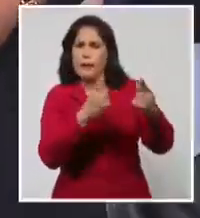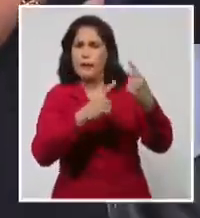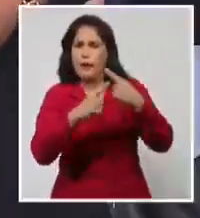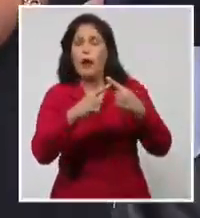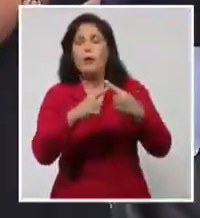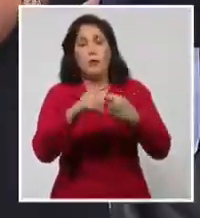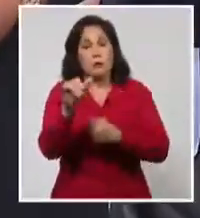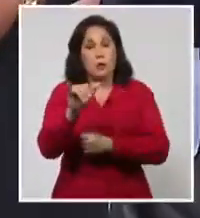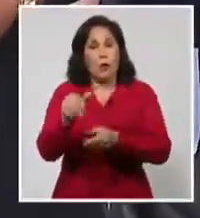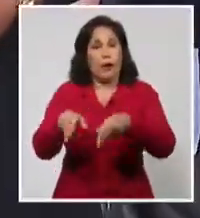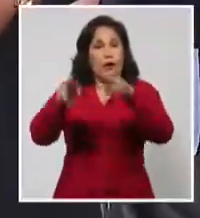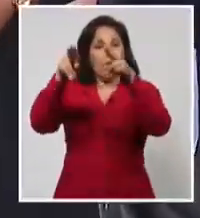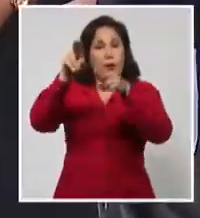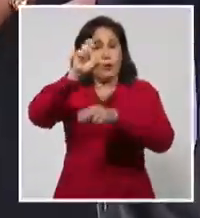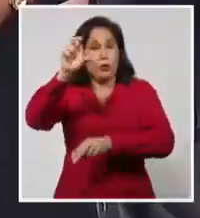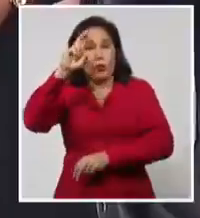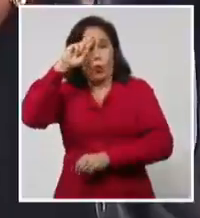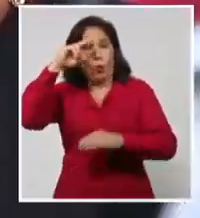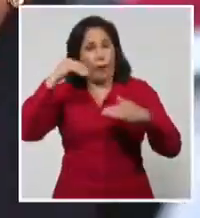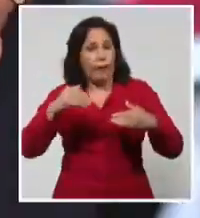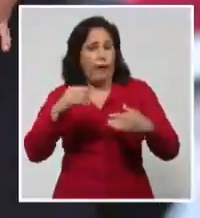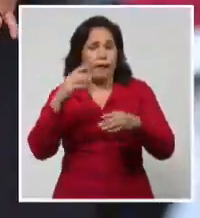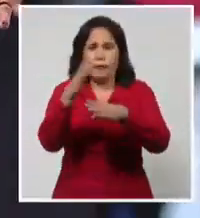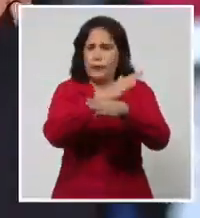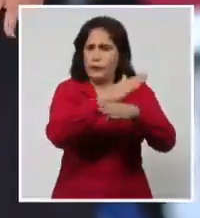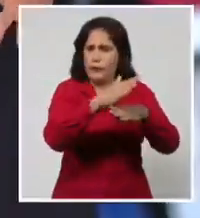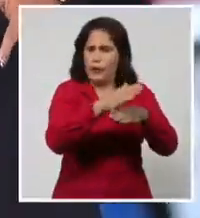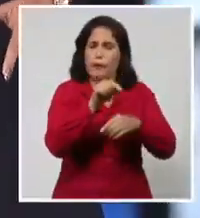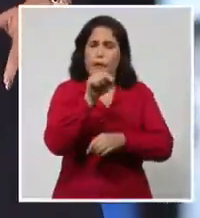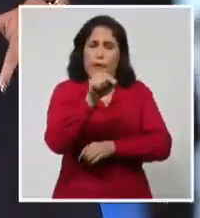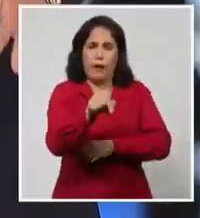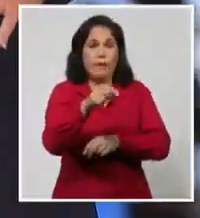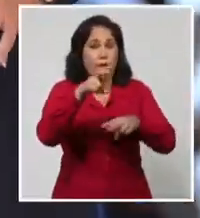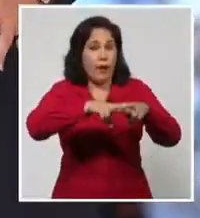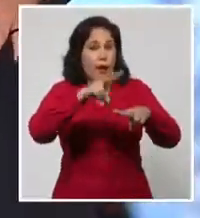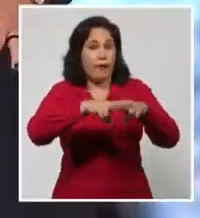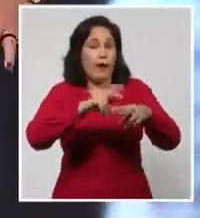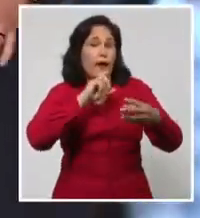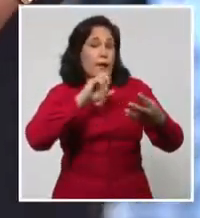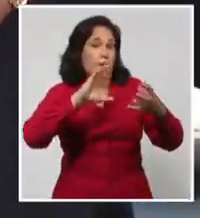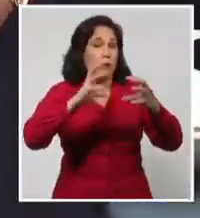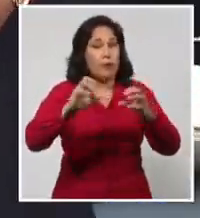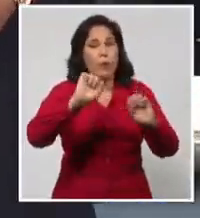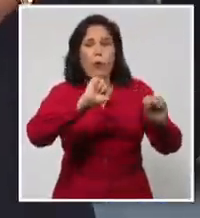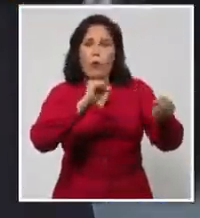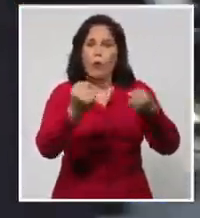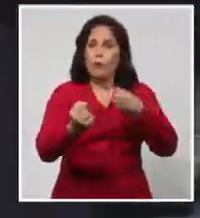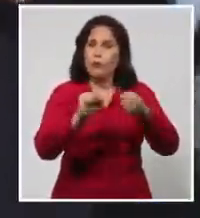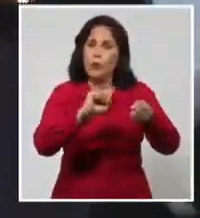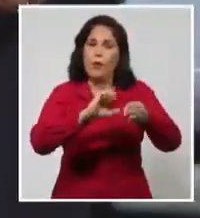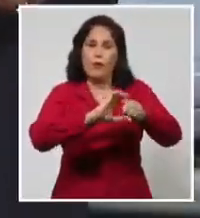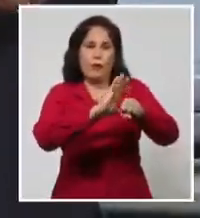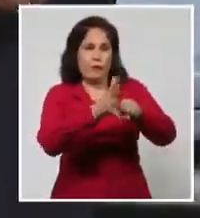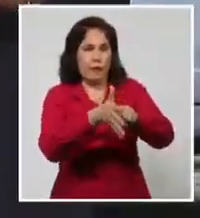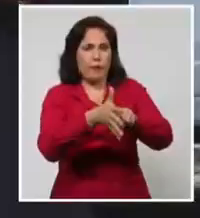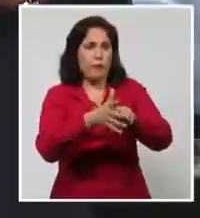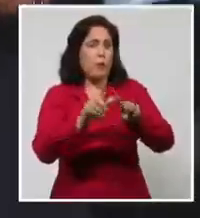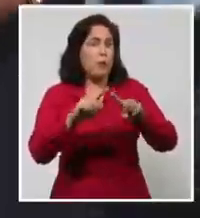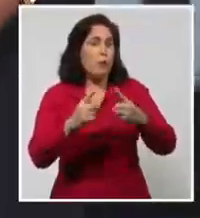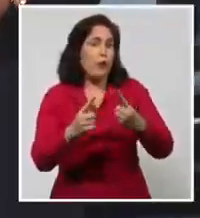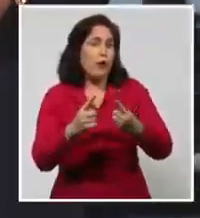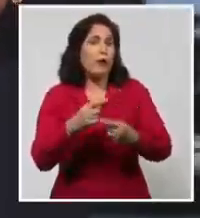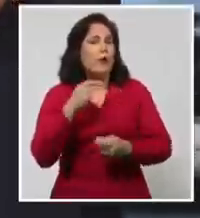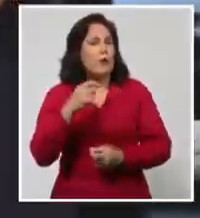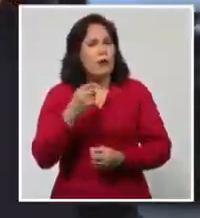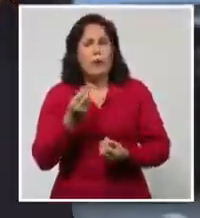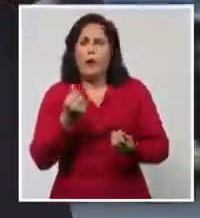predios institucionales, vuelve La Habana a retomar el curso más complejo en el control de la epidemia. ¿A qué costo? Nos